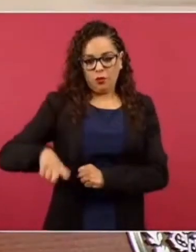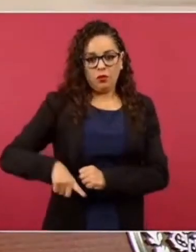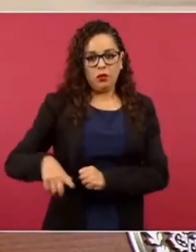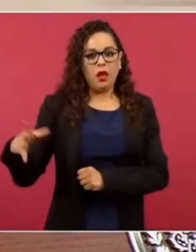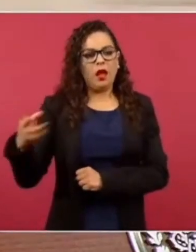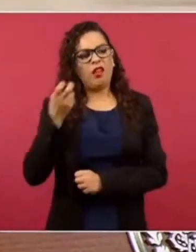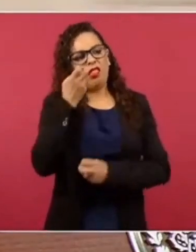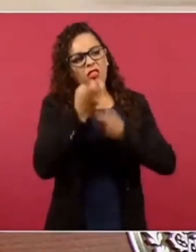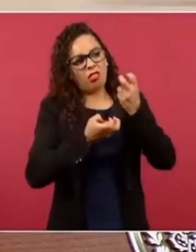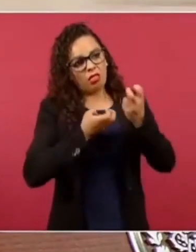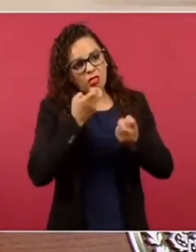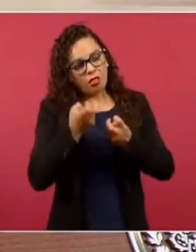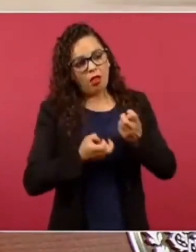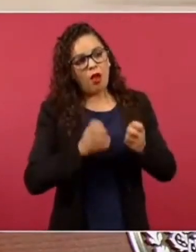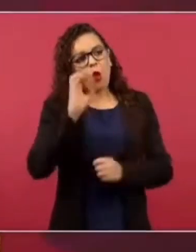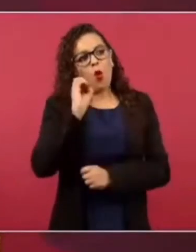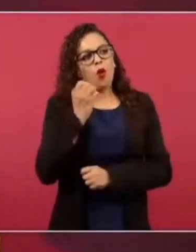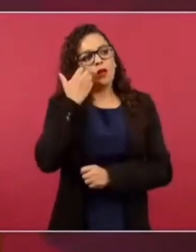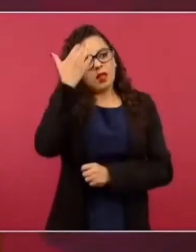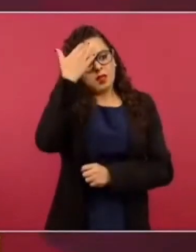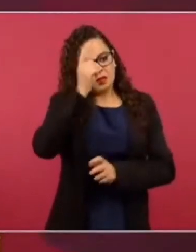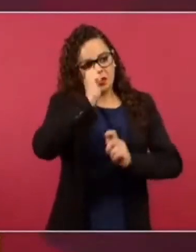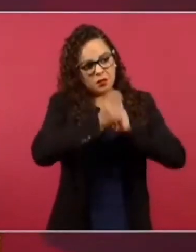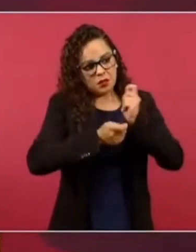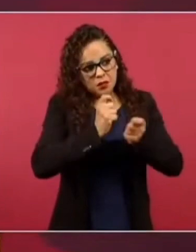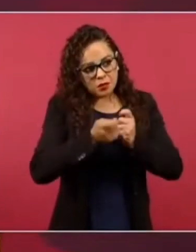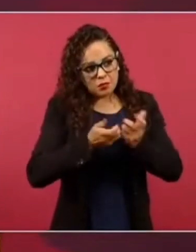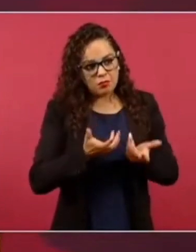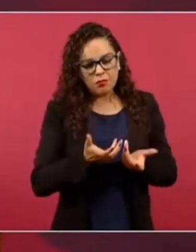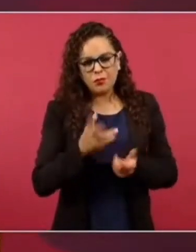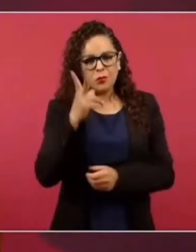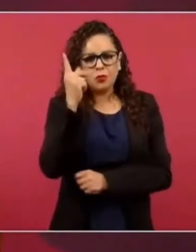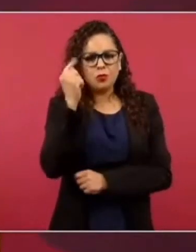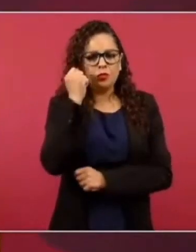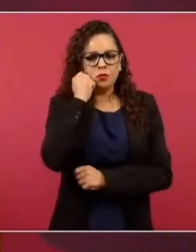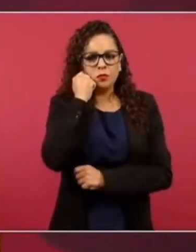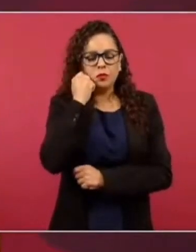Tenemos que garantizar siempre el derecho a disentir.